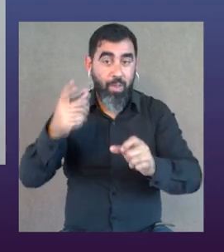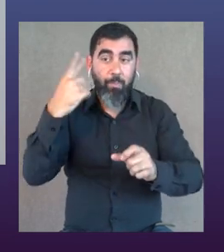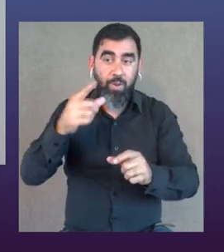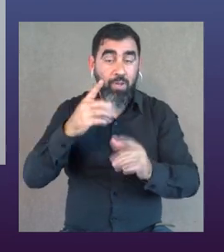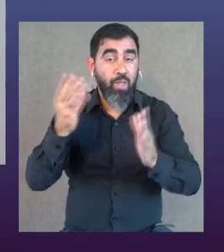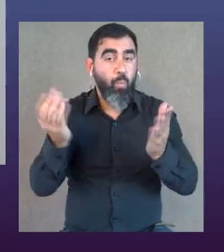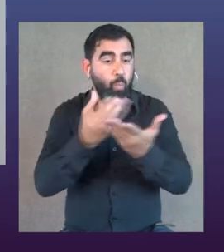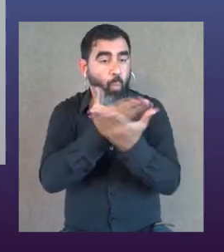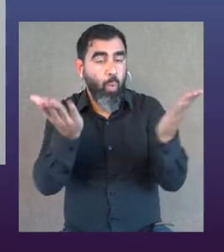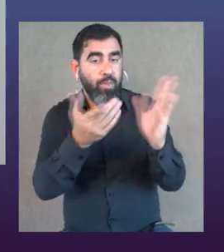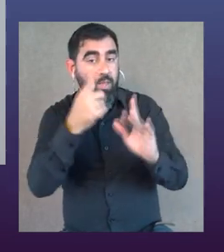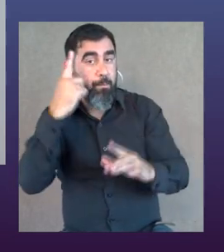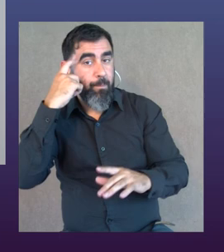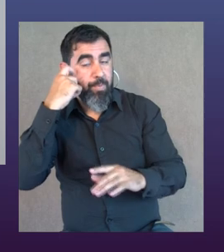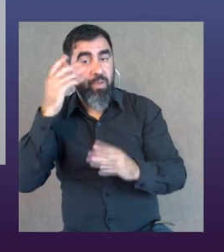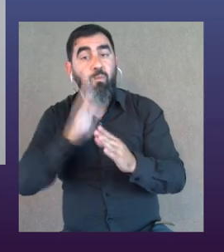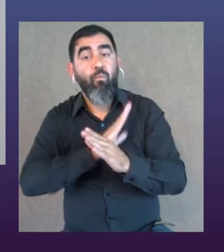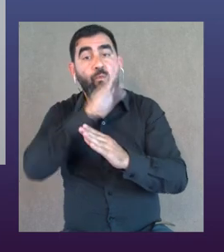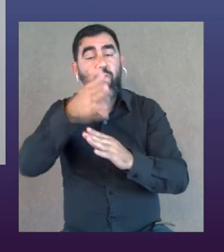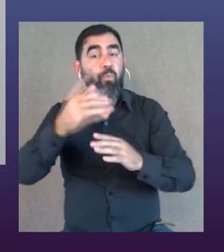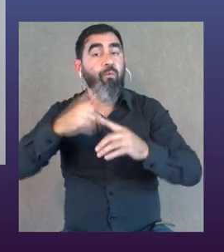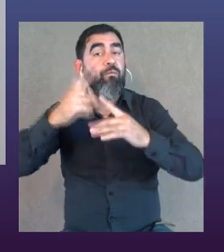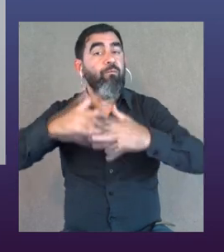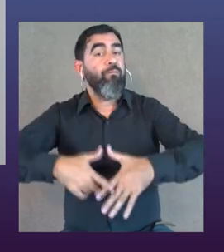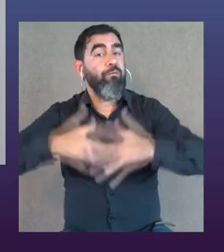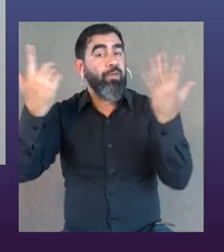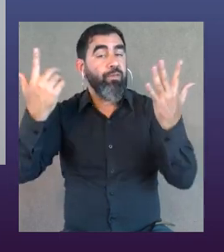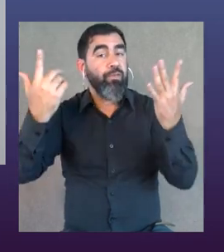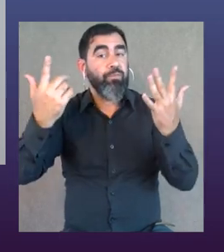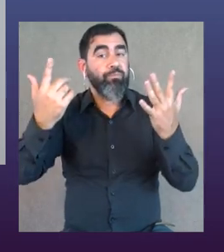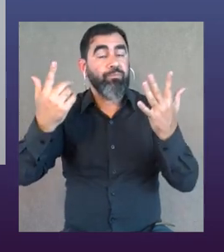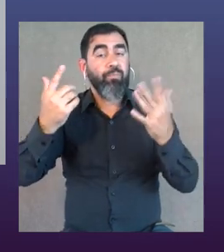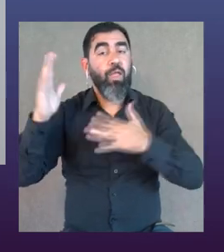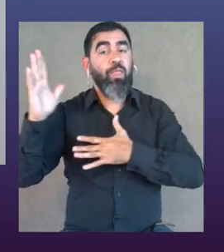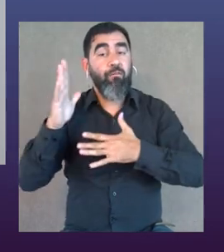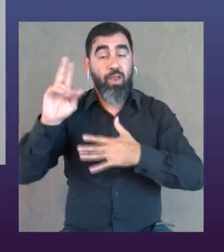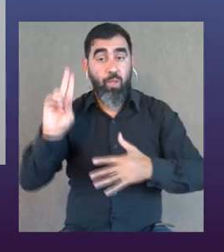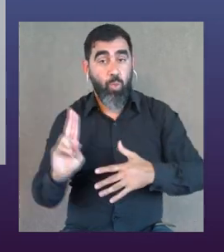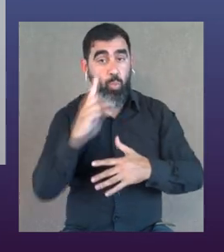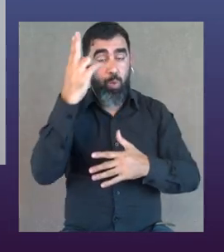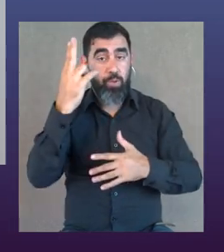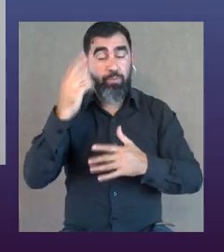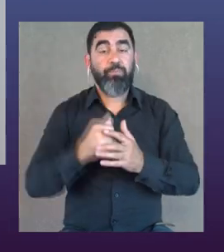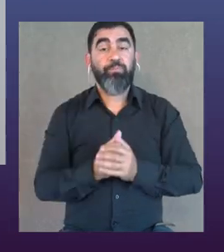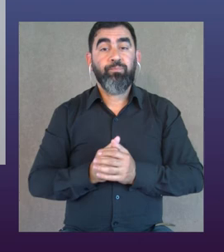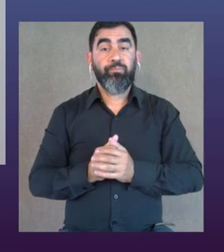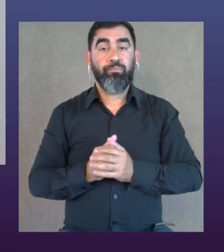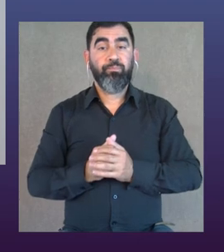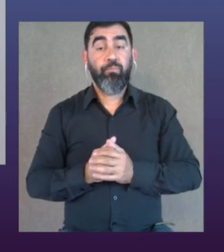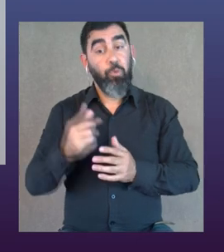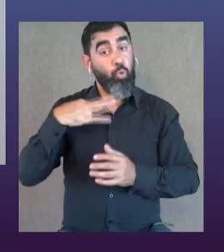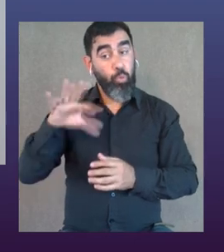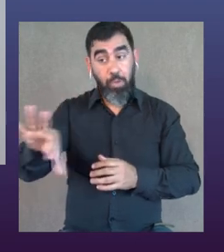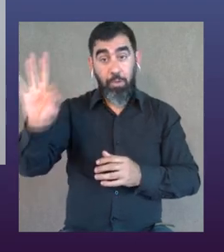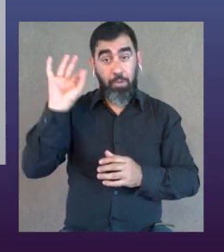pero con ese registro y con esa experiencia nos presentamos al festival de danza contemporánea en Uruguay el Circus